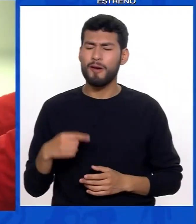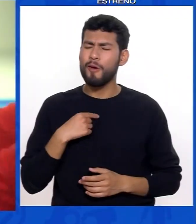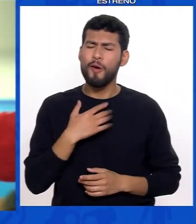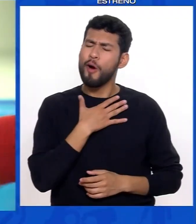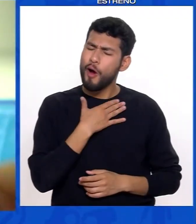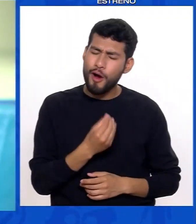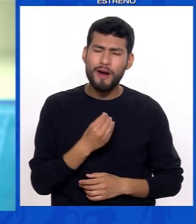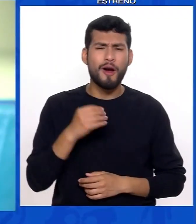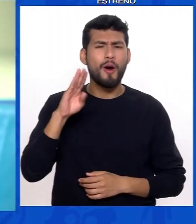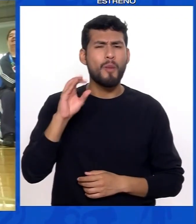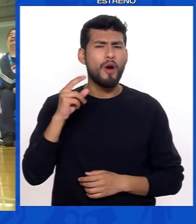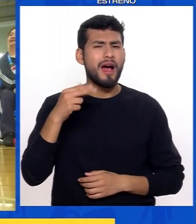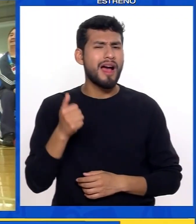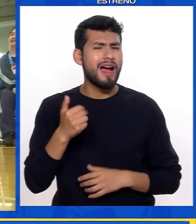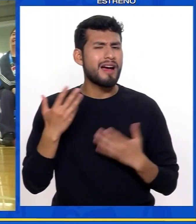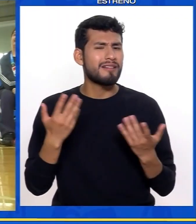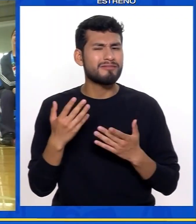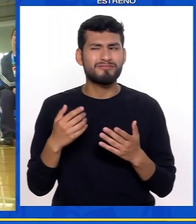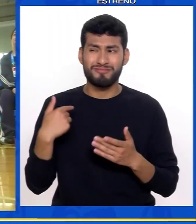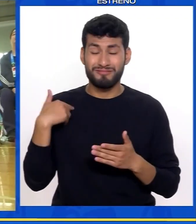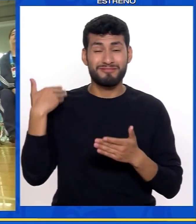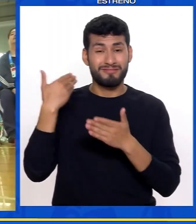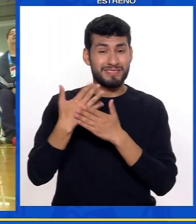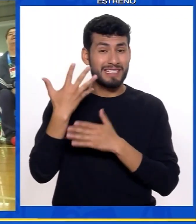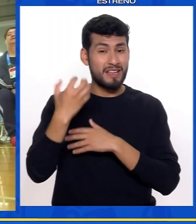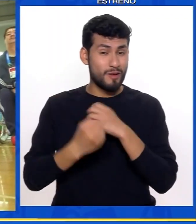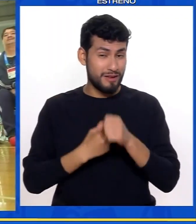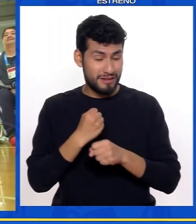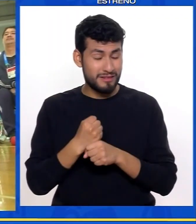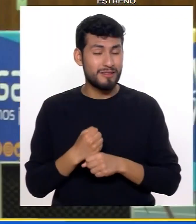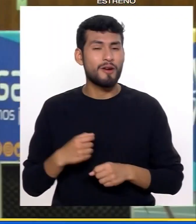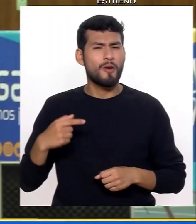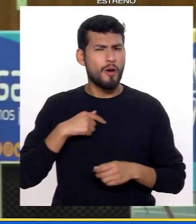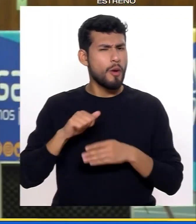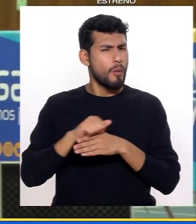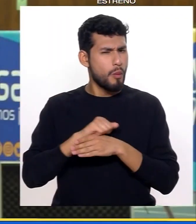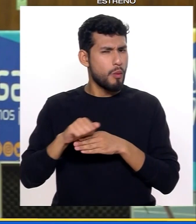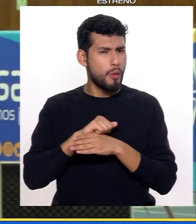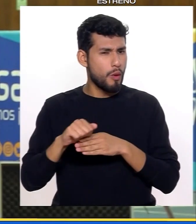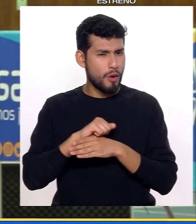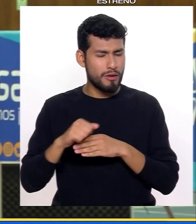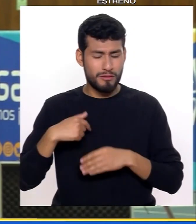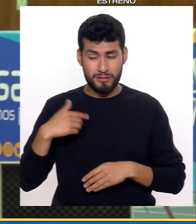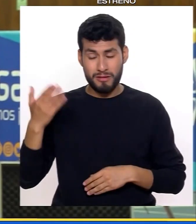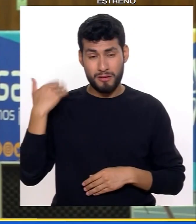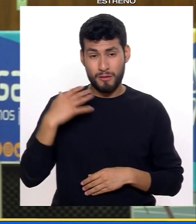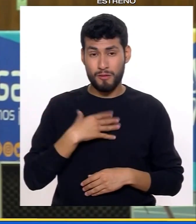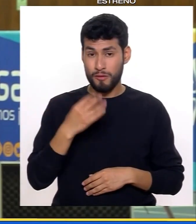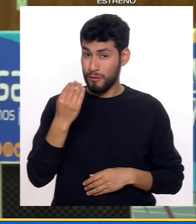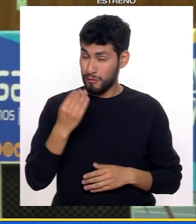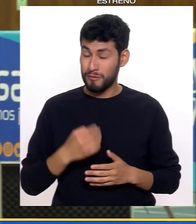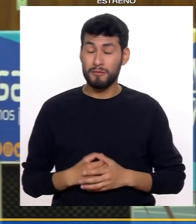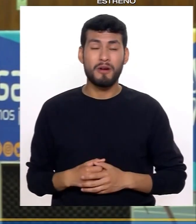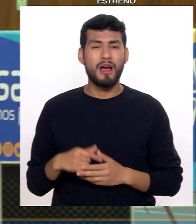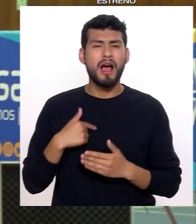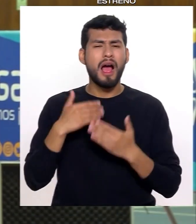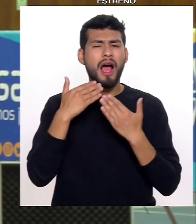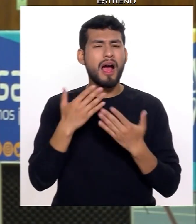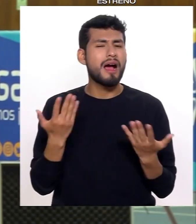Mi pasión por la bocha lleva alrededor de cinco años. Llevo practicándolo desde que tengo 14,